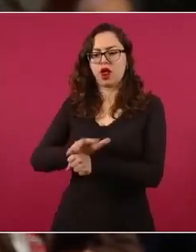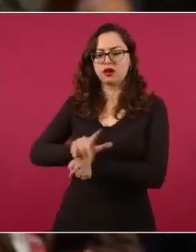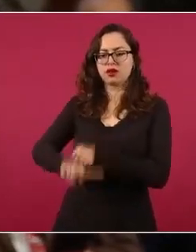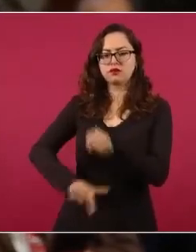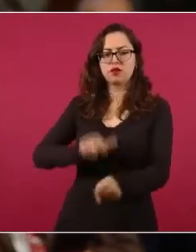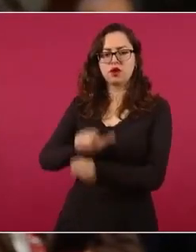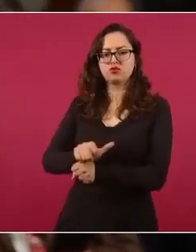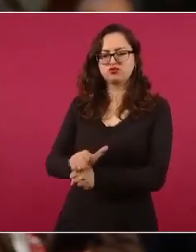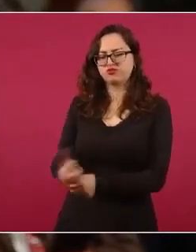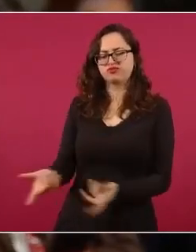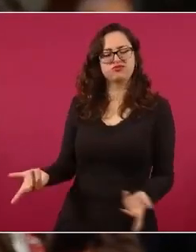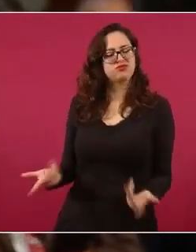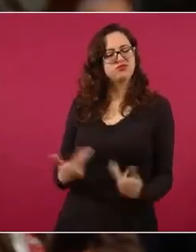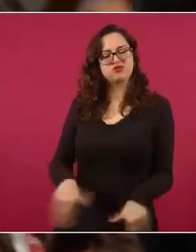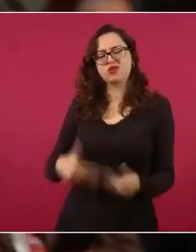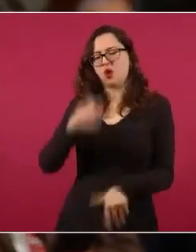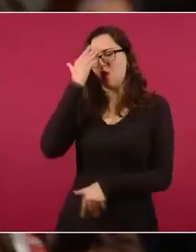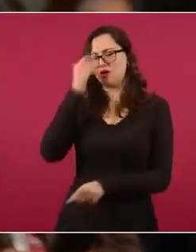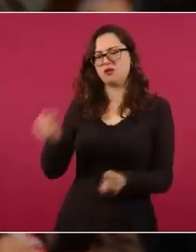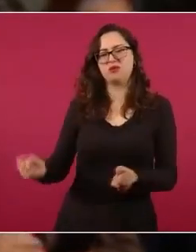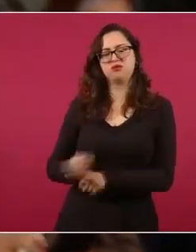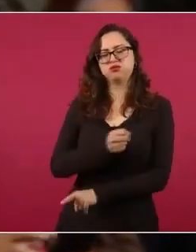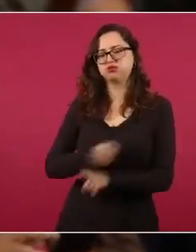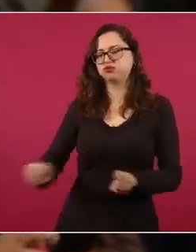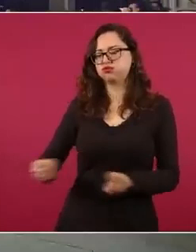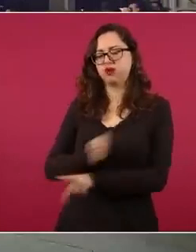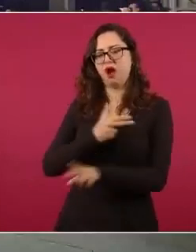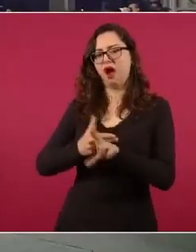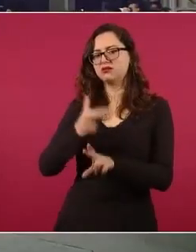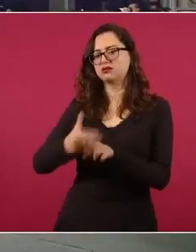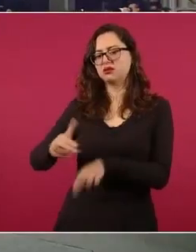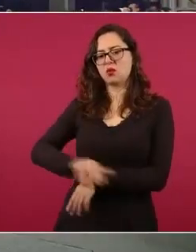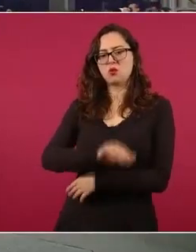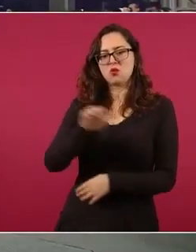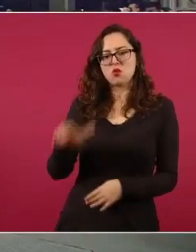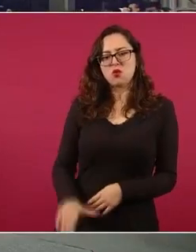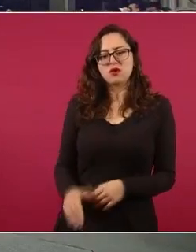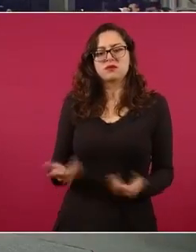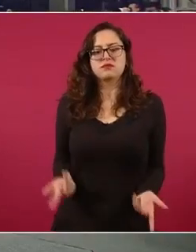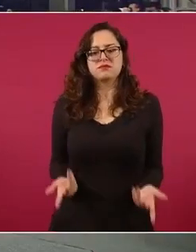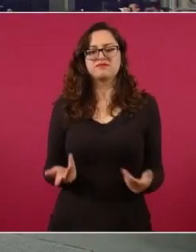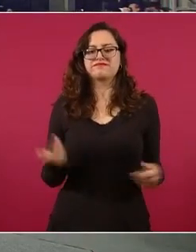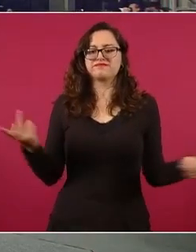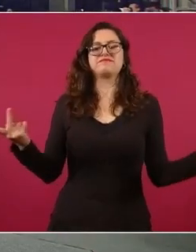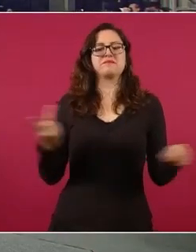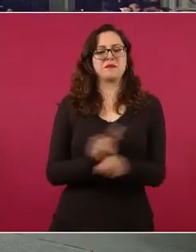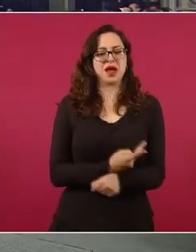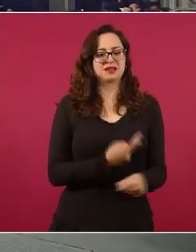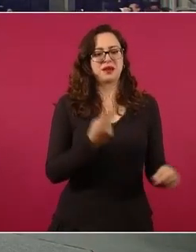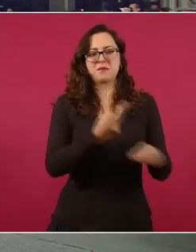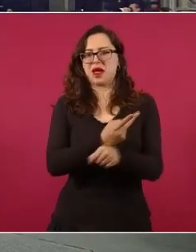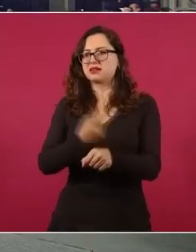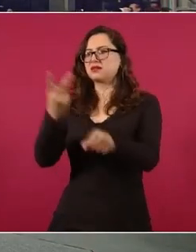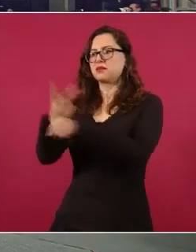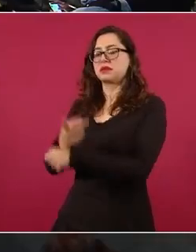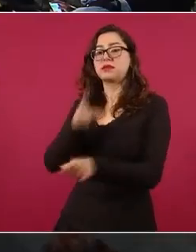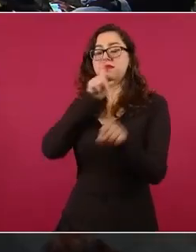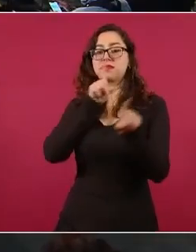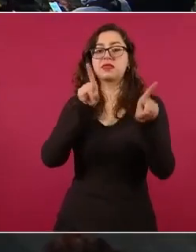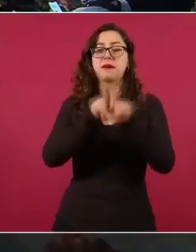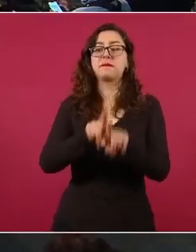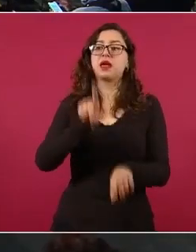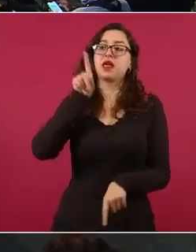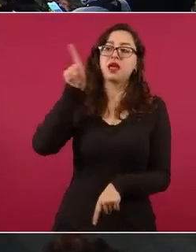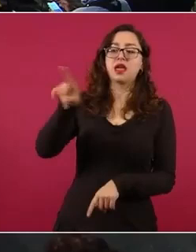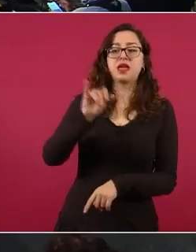brutalmente asesinada. En el caso del Instituto Politécnico Nacional también existe esta demanda por transparentar